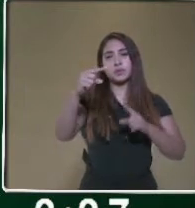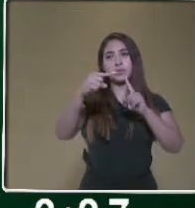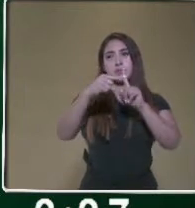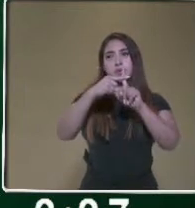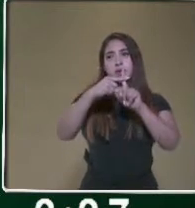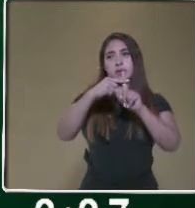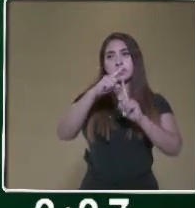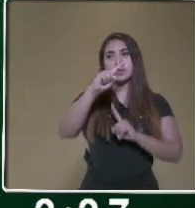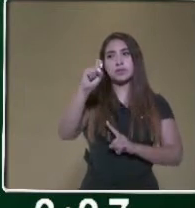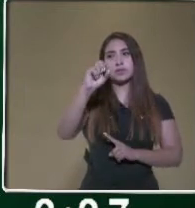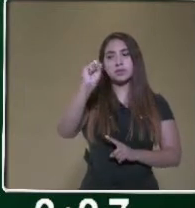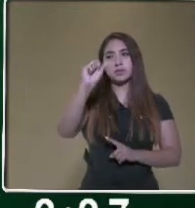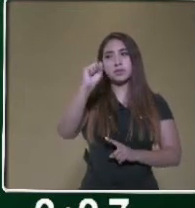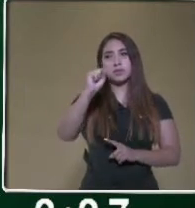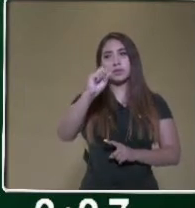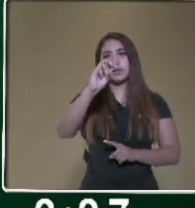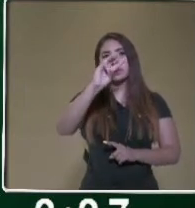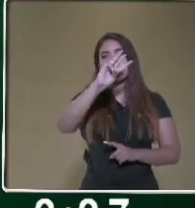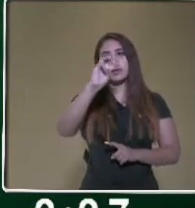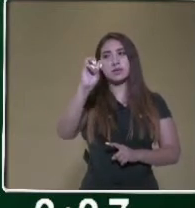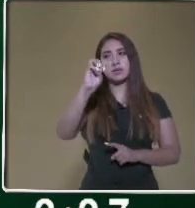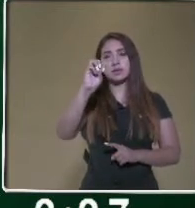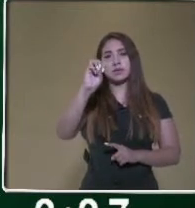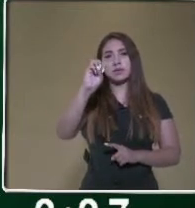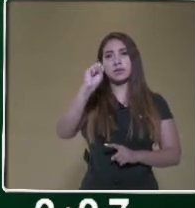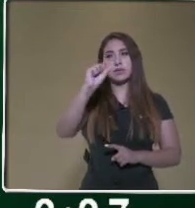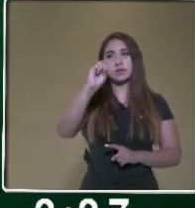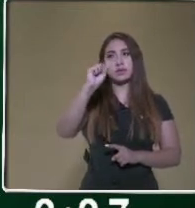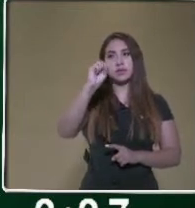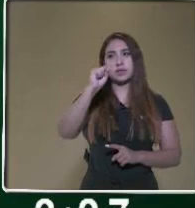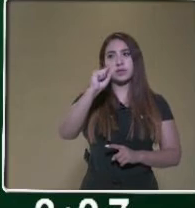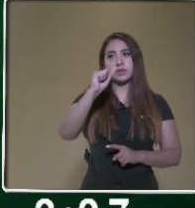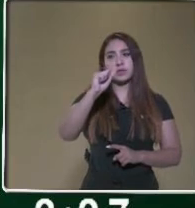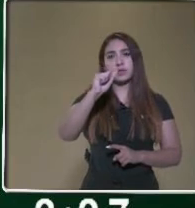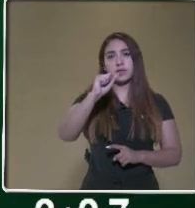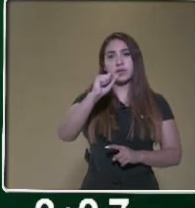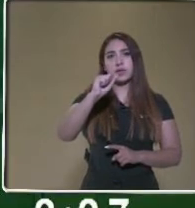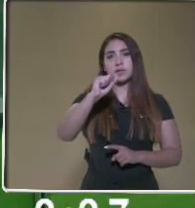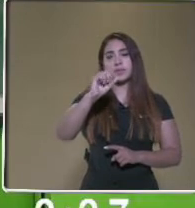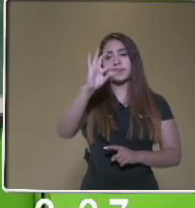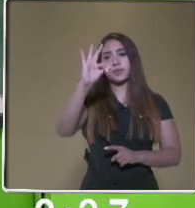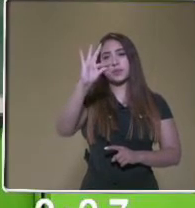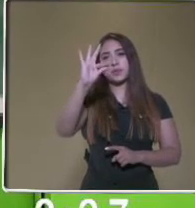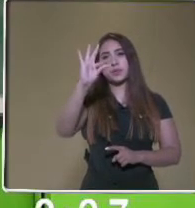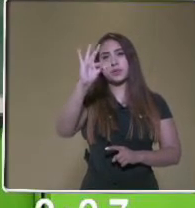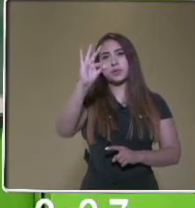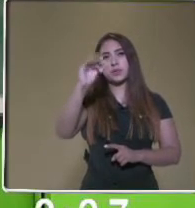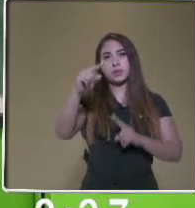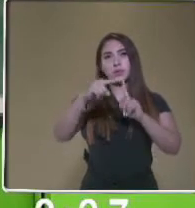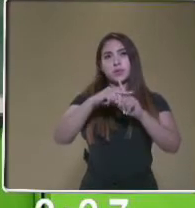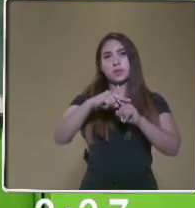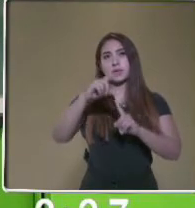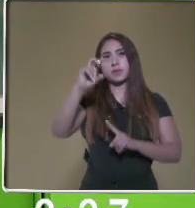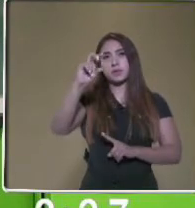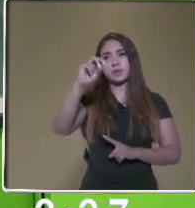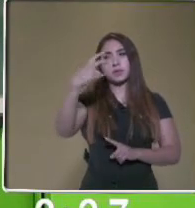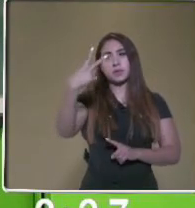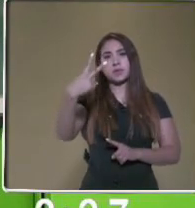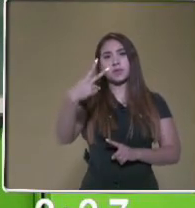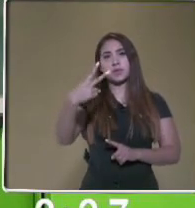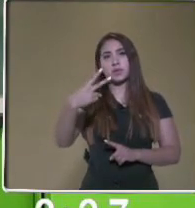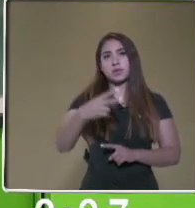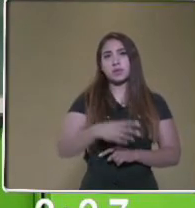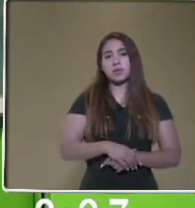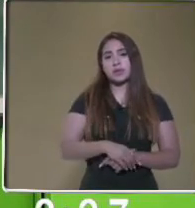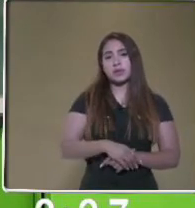360 en nuestro cuadro mágico, 360, 40 más 32 son 72, 360